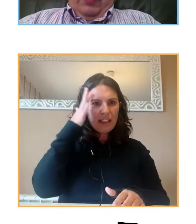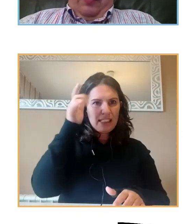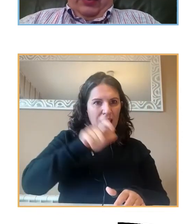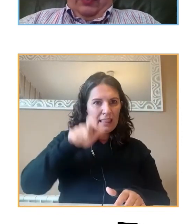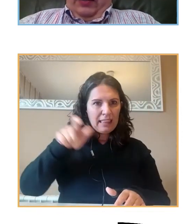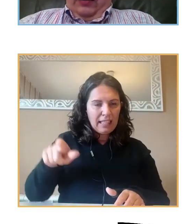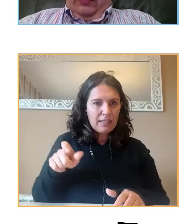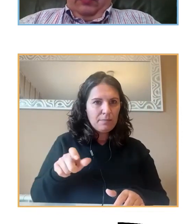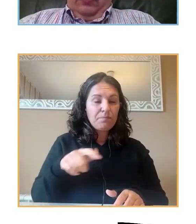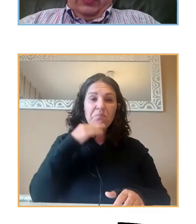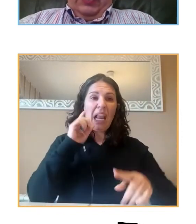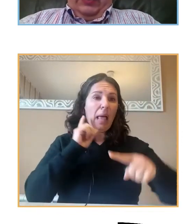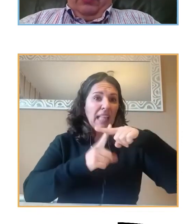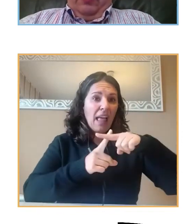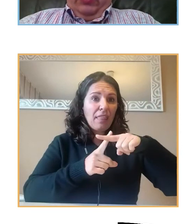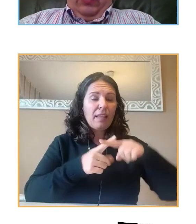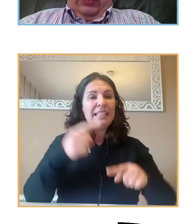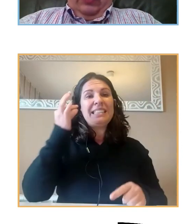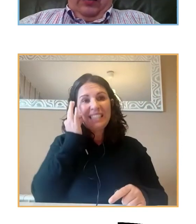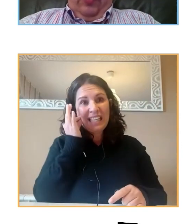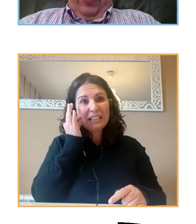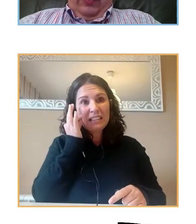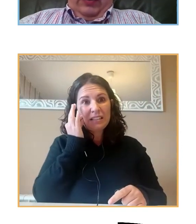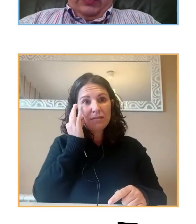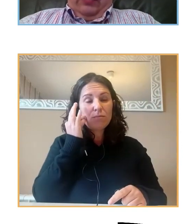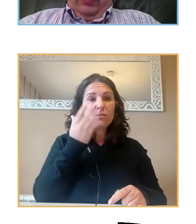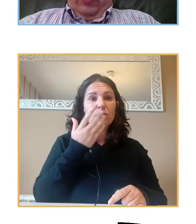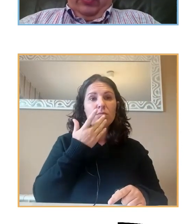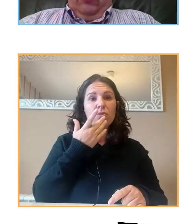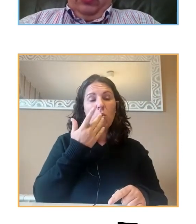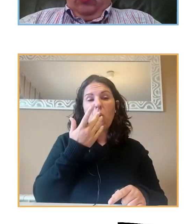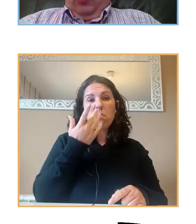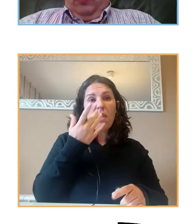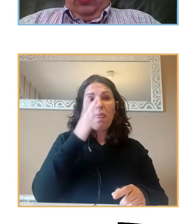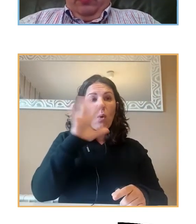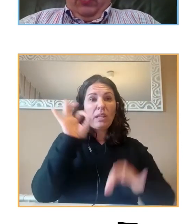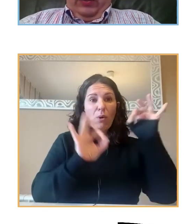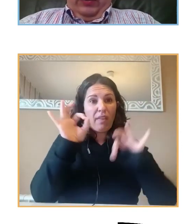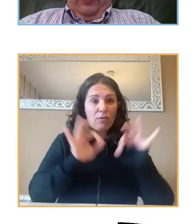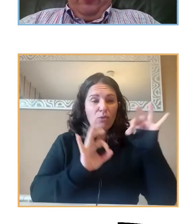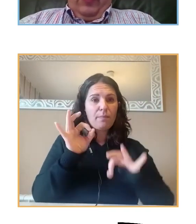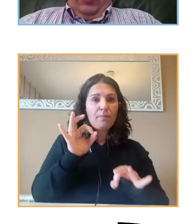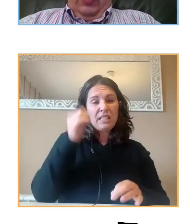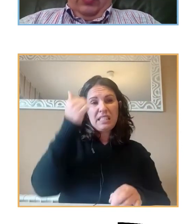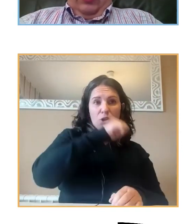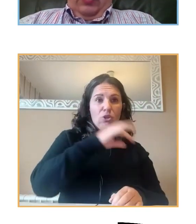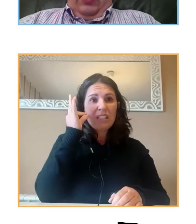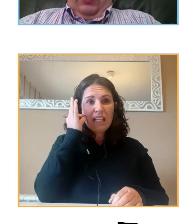Prácticamente la mitad eran chicas, estaban repartidas al azar, casi al 50%, y todos, por supuesto, eran menores de edad.